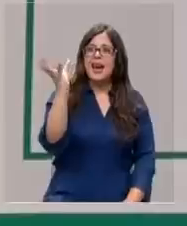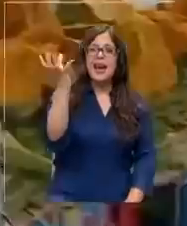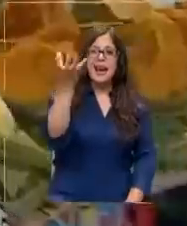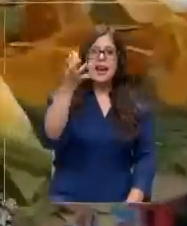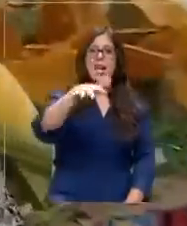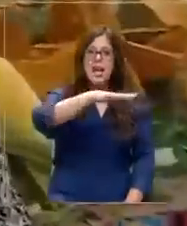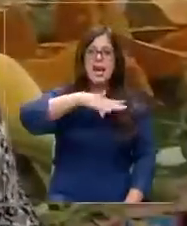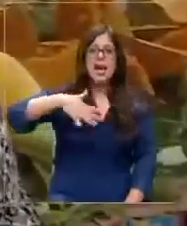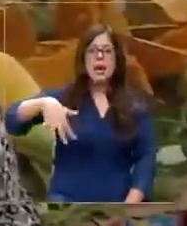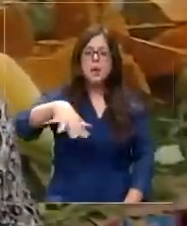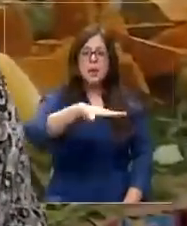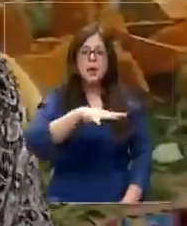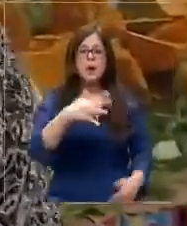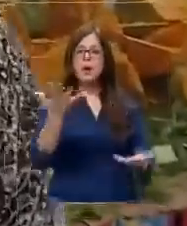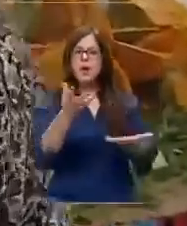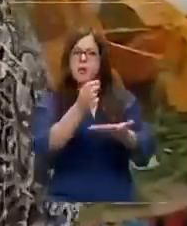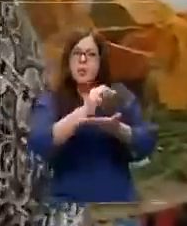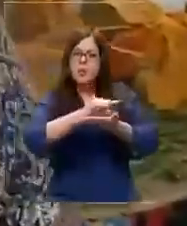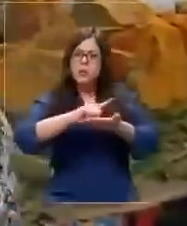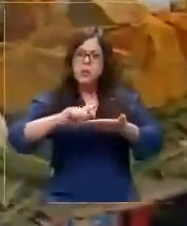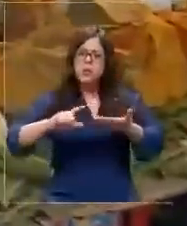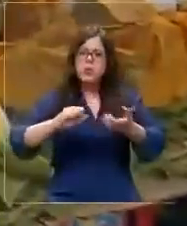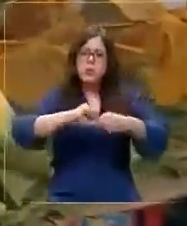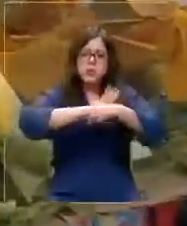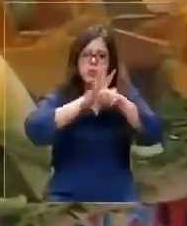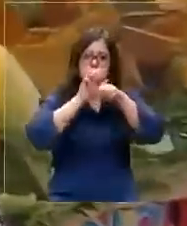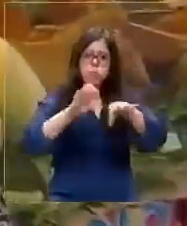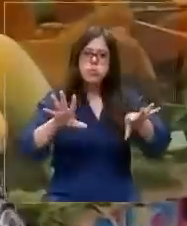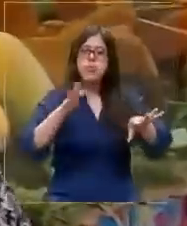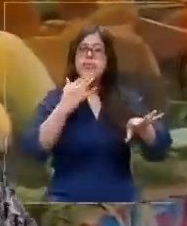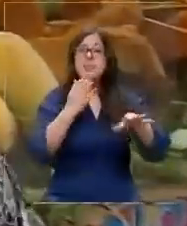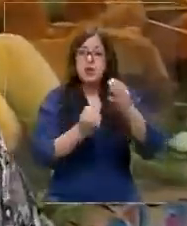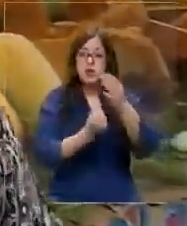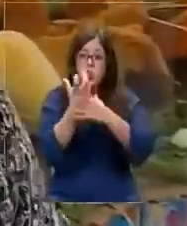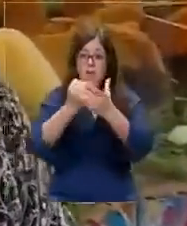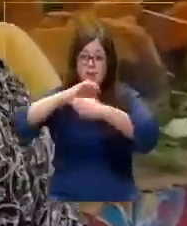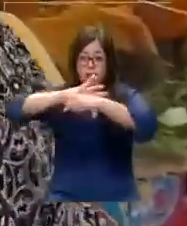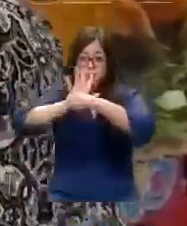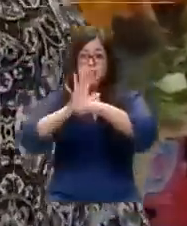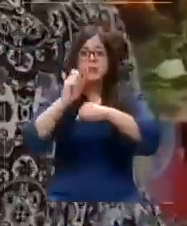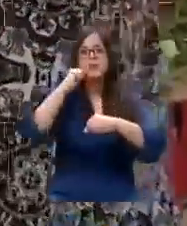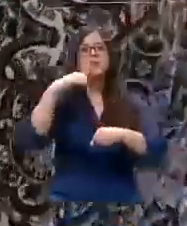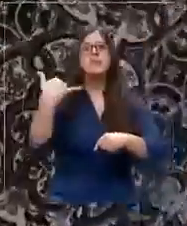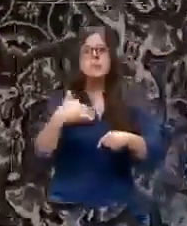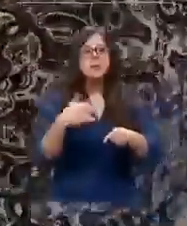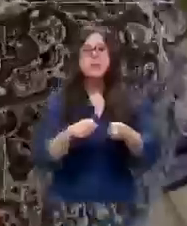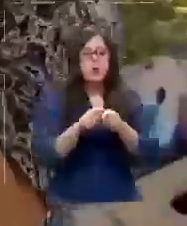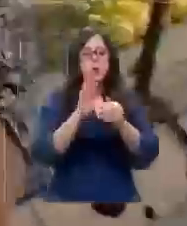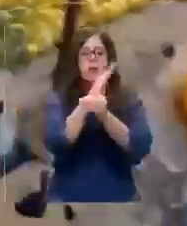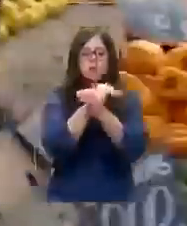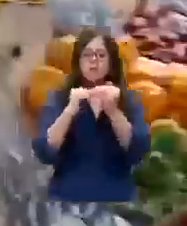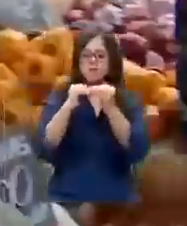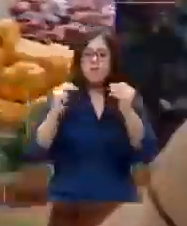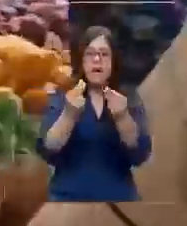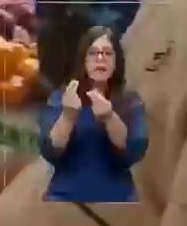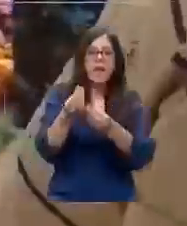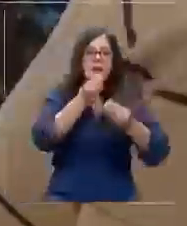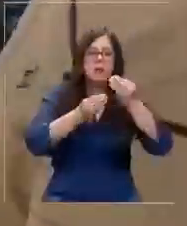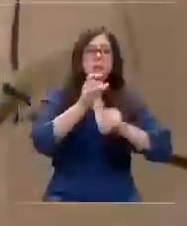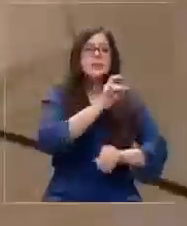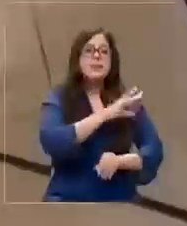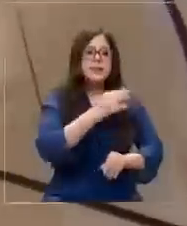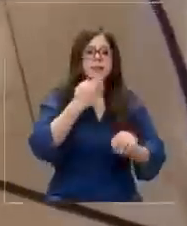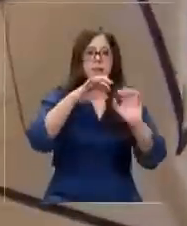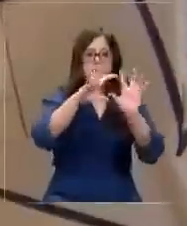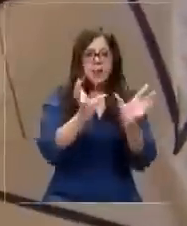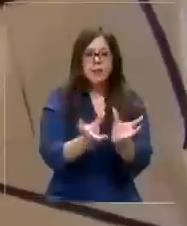productoras. Cómo evolucione la pandemia y las nuevas variantes serán claves para estabilizar de una vez los precios de lo que comemos en Chile